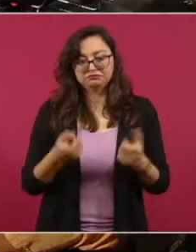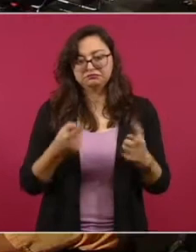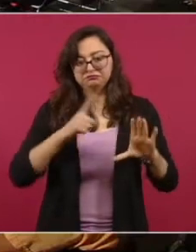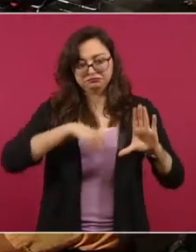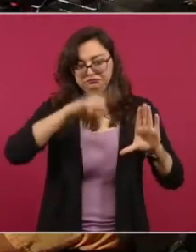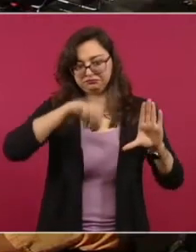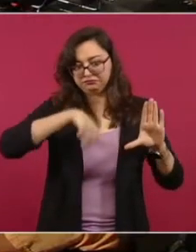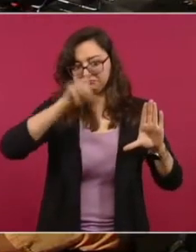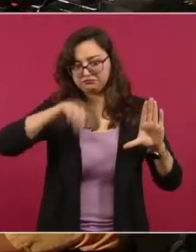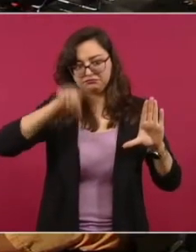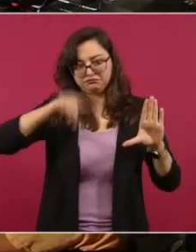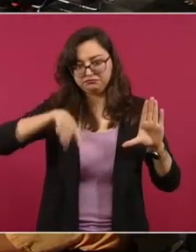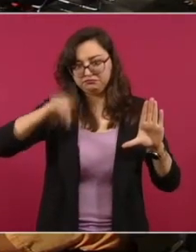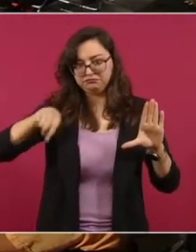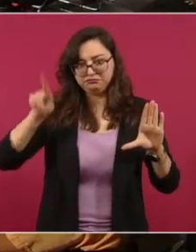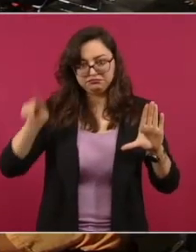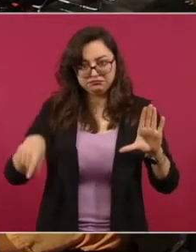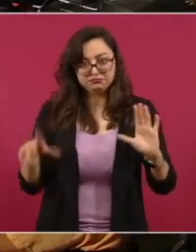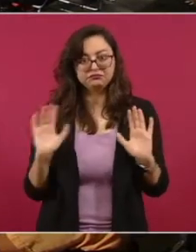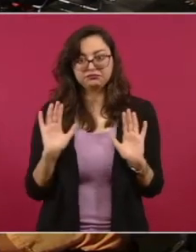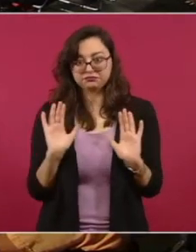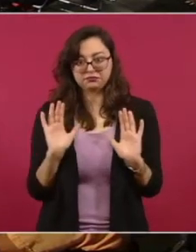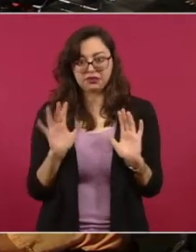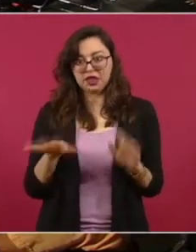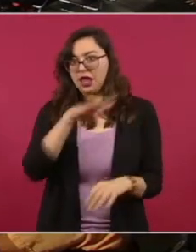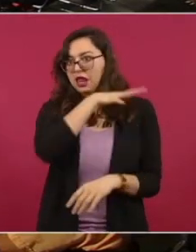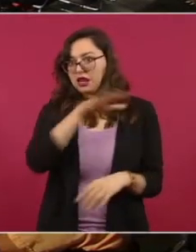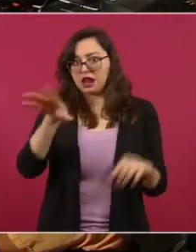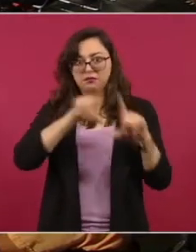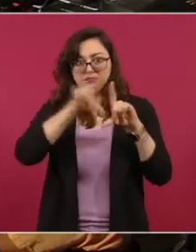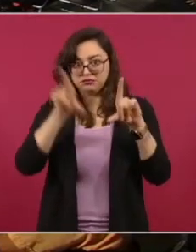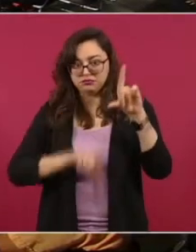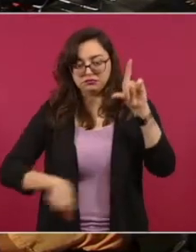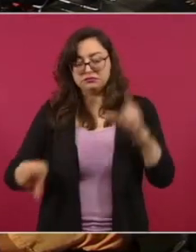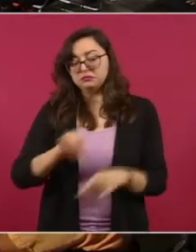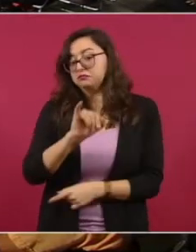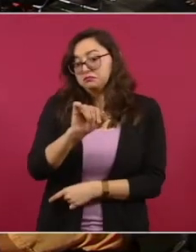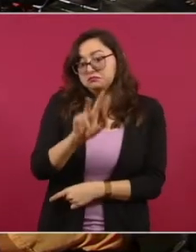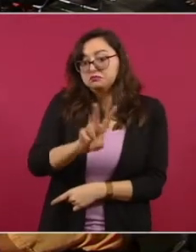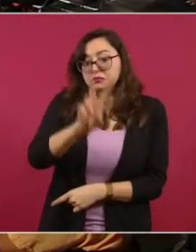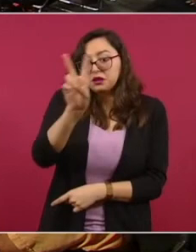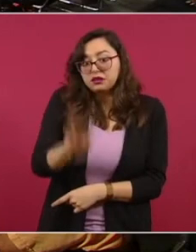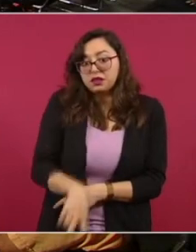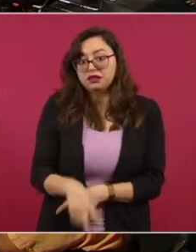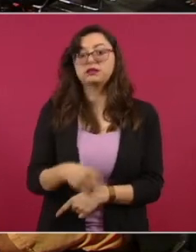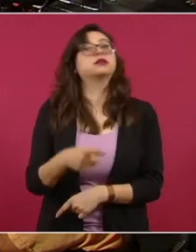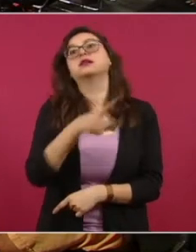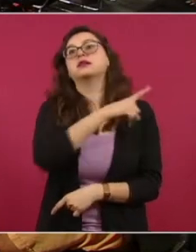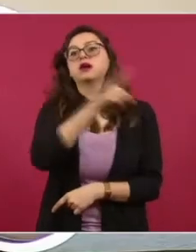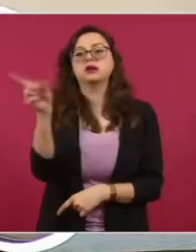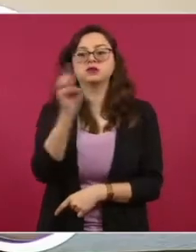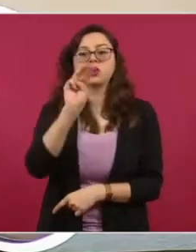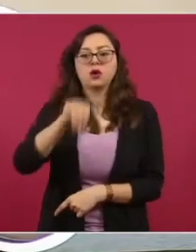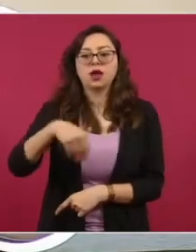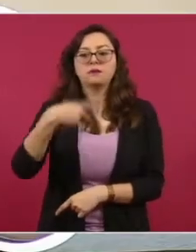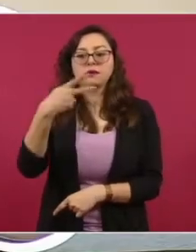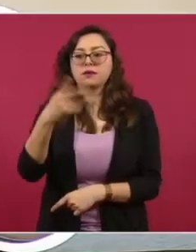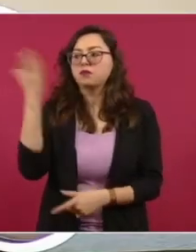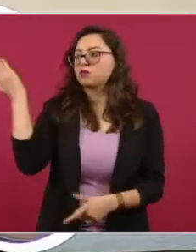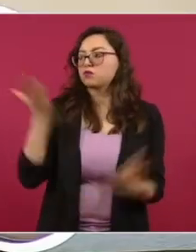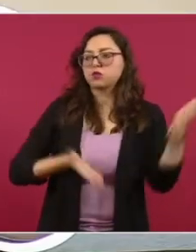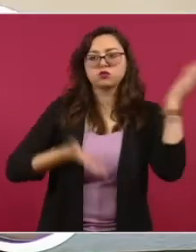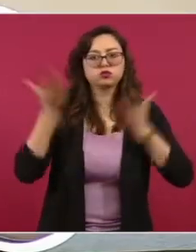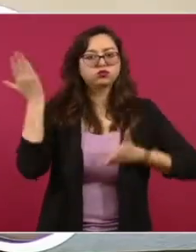creció más el número, en donde decreció, en fin. Es, digamos, el acopio de la